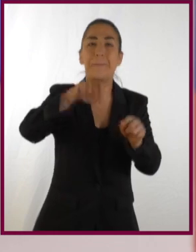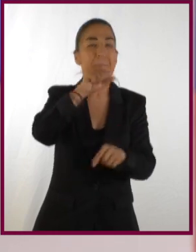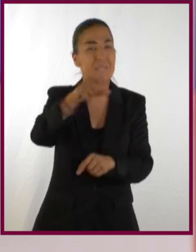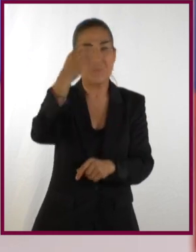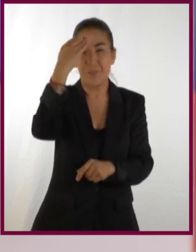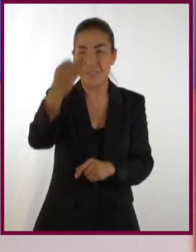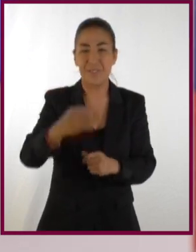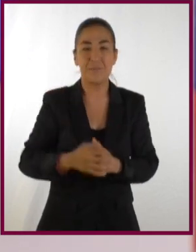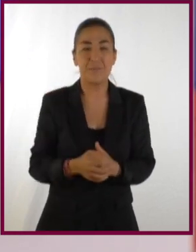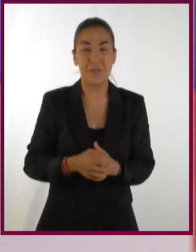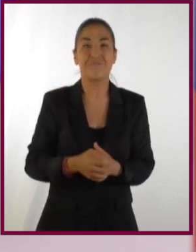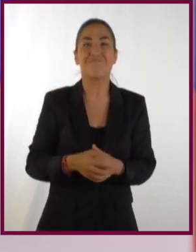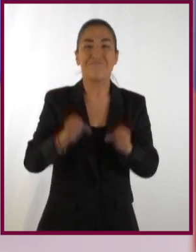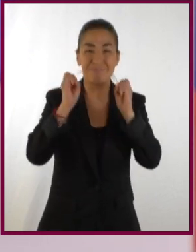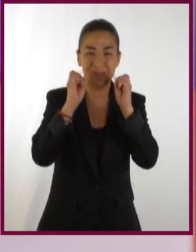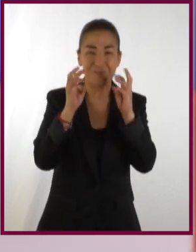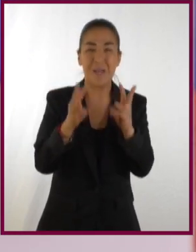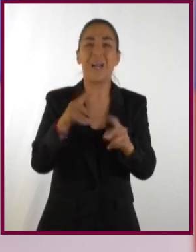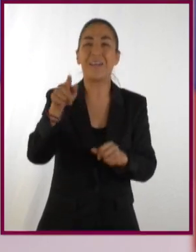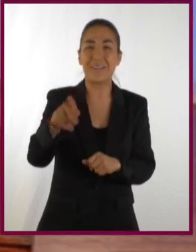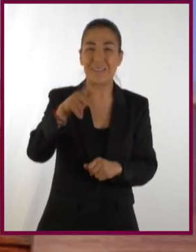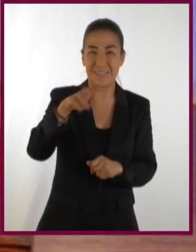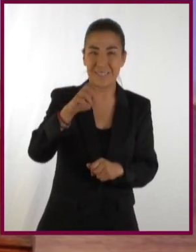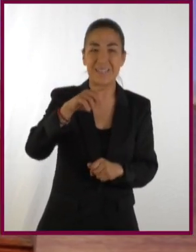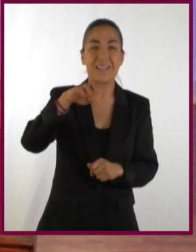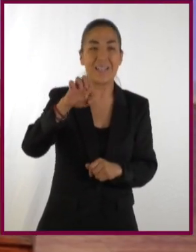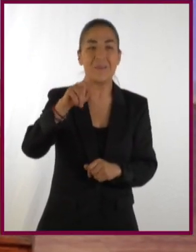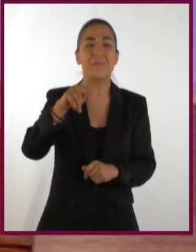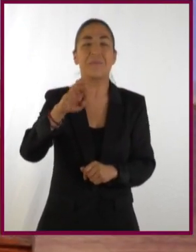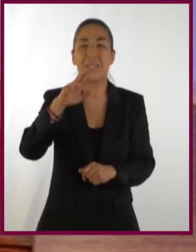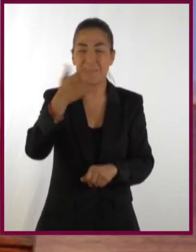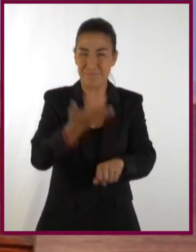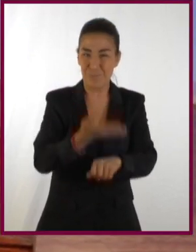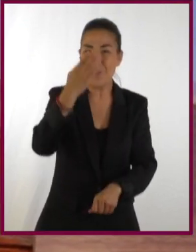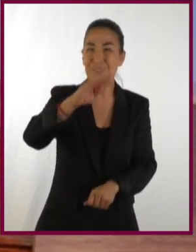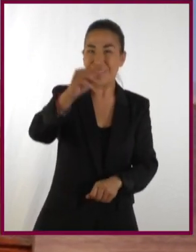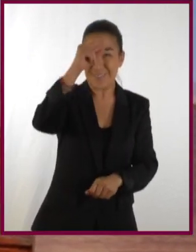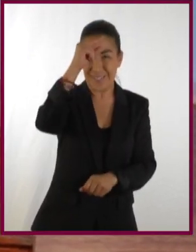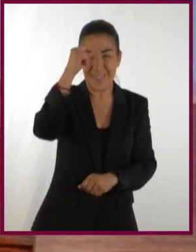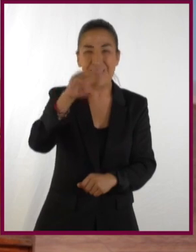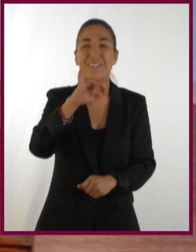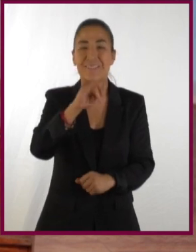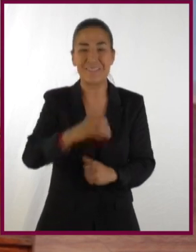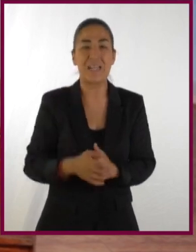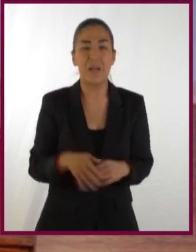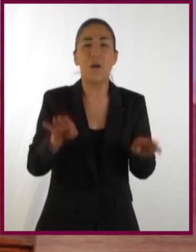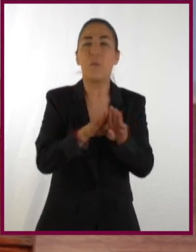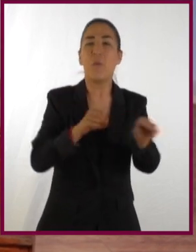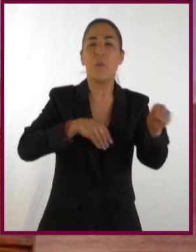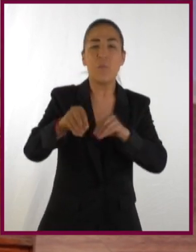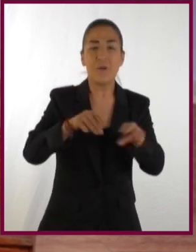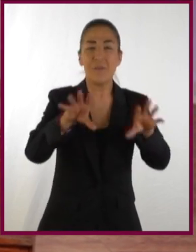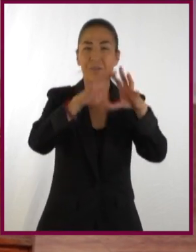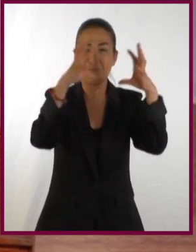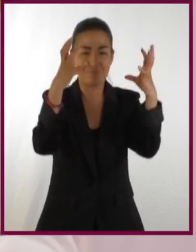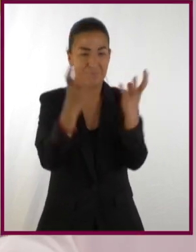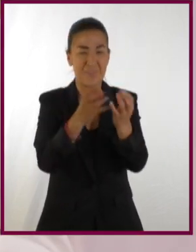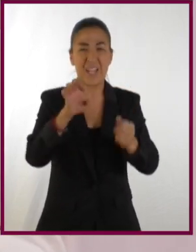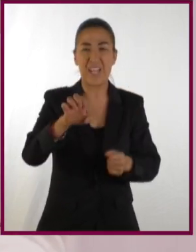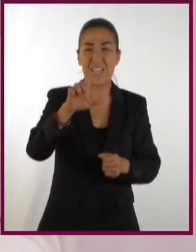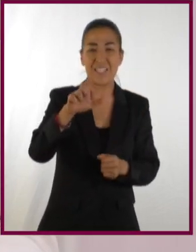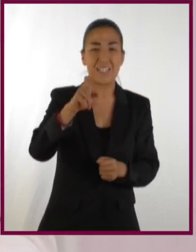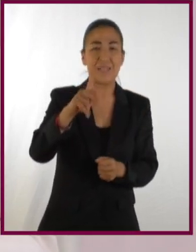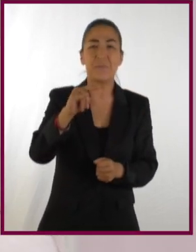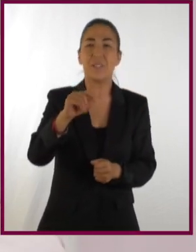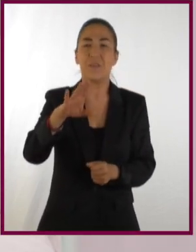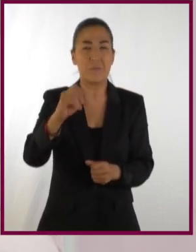arco del elipse en el mismo lapso de tiempo. ¡Guau! Ese Kep era bien pro, ¿eh? Solo con decir que el movimiento de los